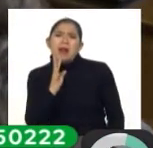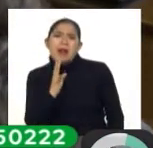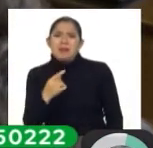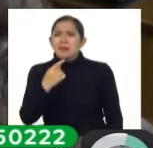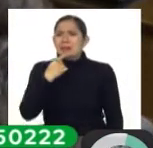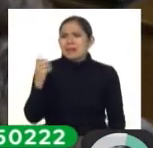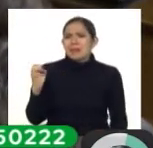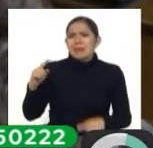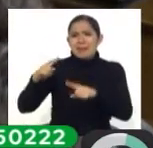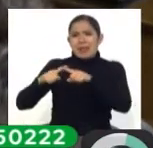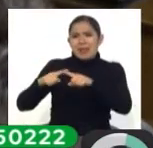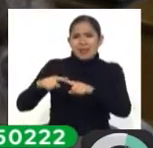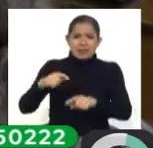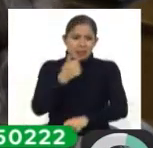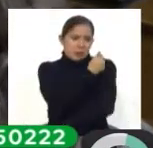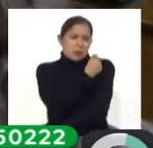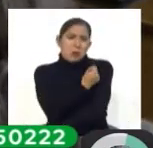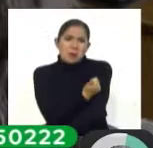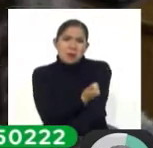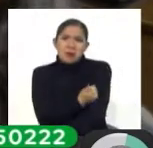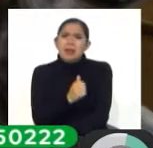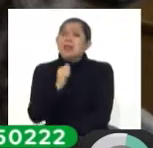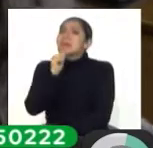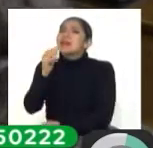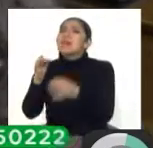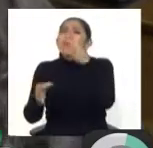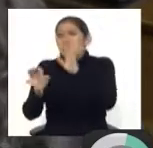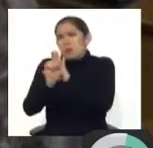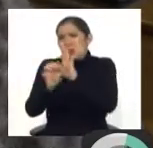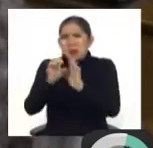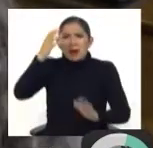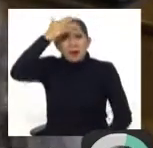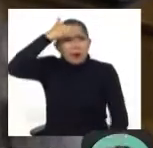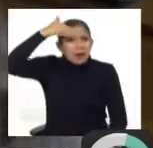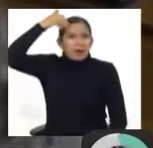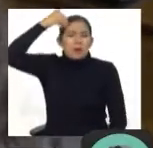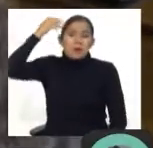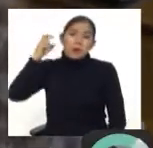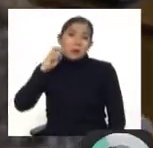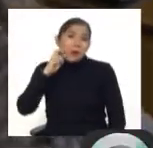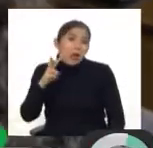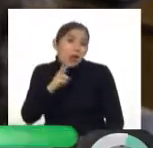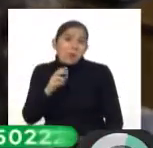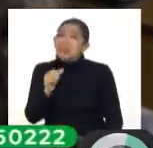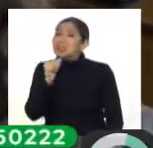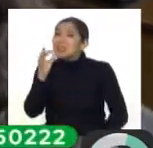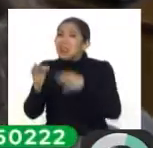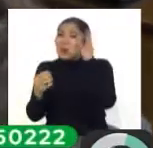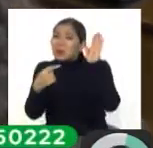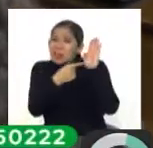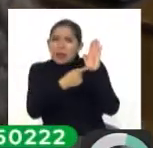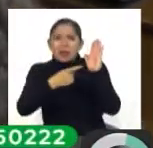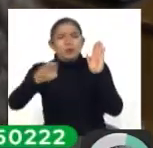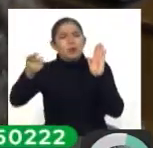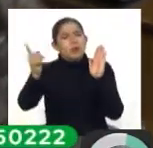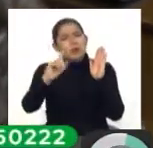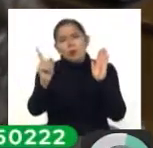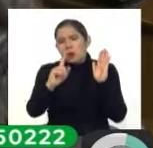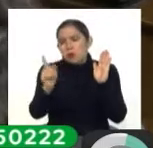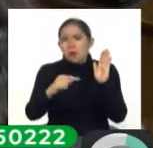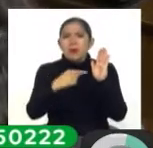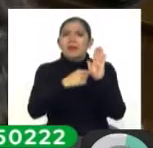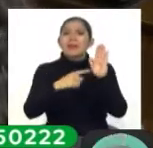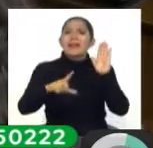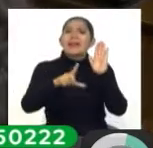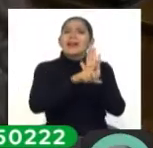impunidad de autoridades como Álvaro García Linera y Evo Morales, y en realidad es totalmente